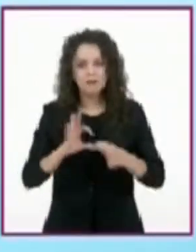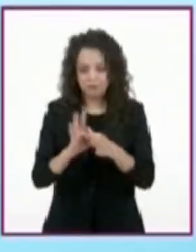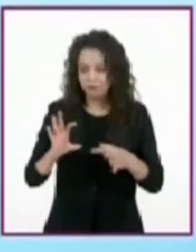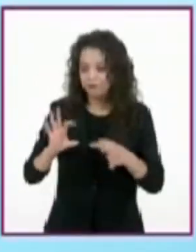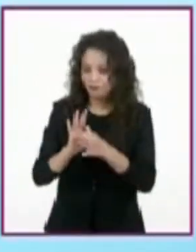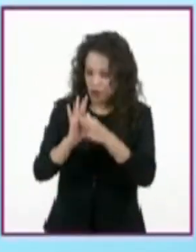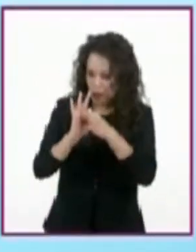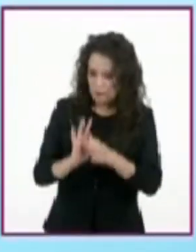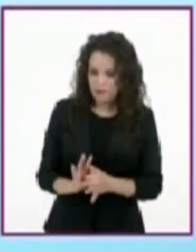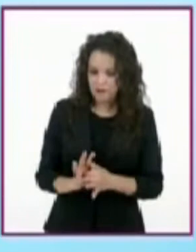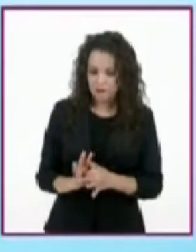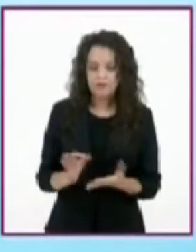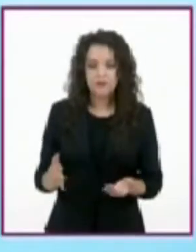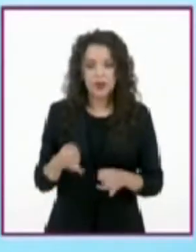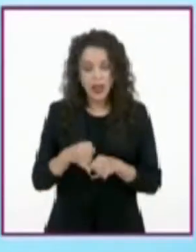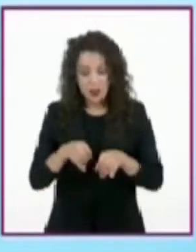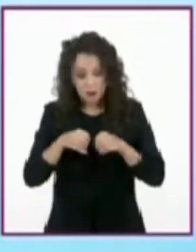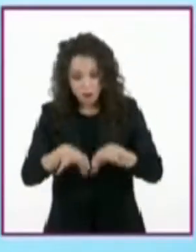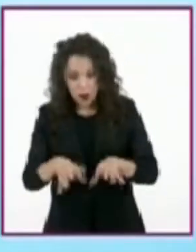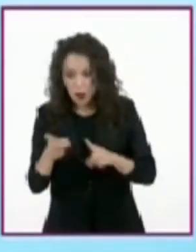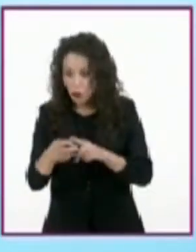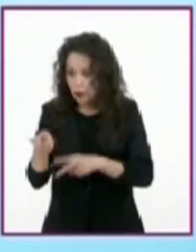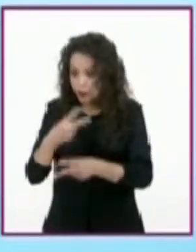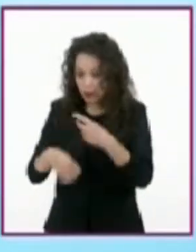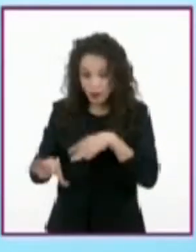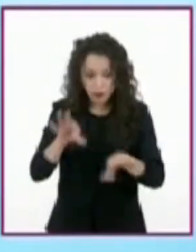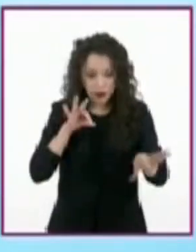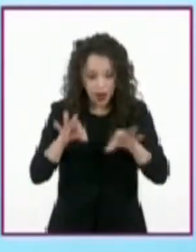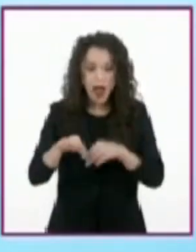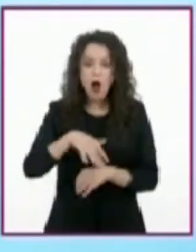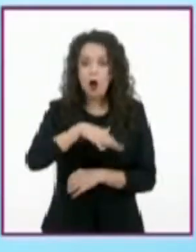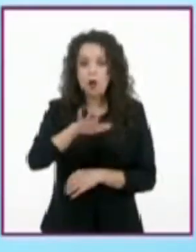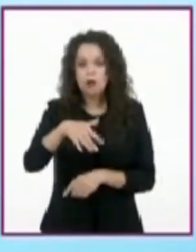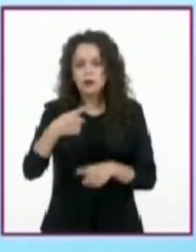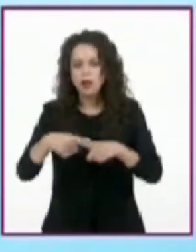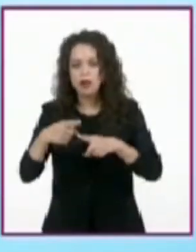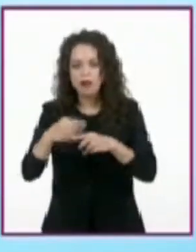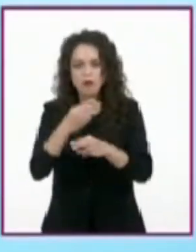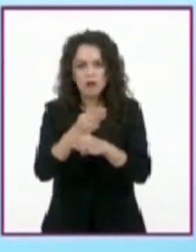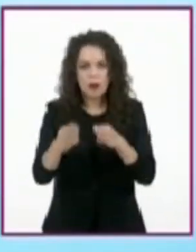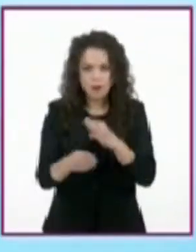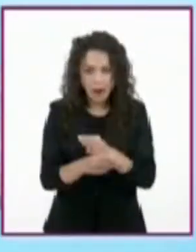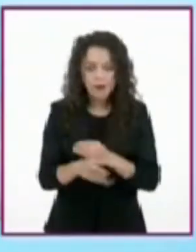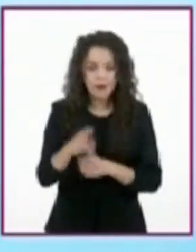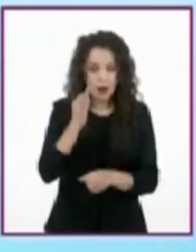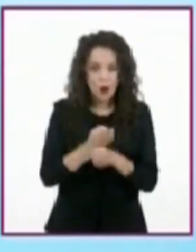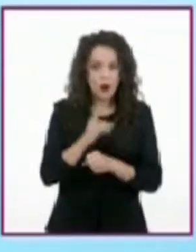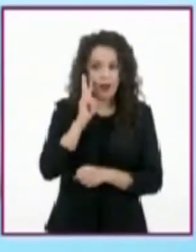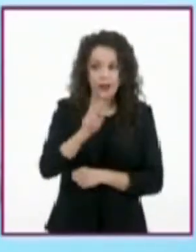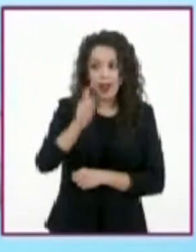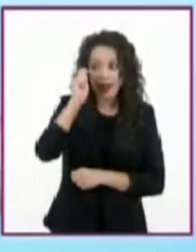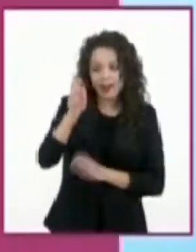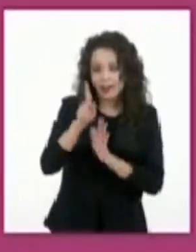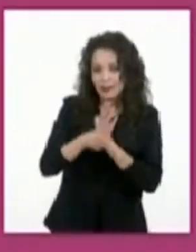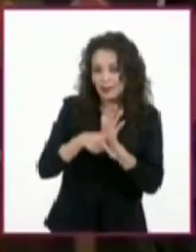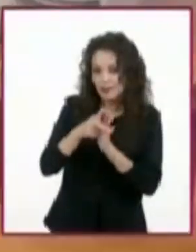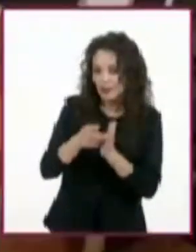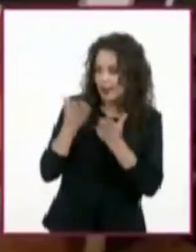valorar las fuentes de información y optimizar la búsqueda de los materiales, los invito a observar el siguiente video.